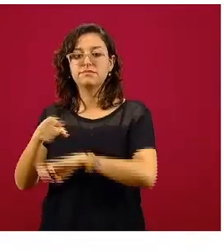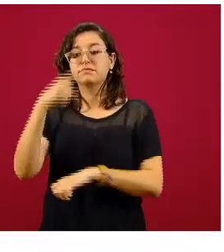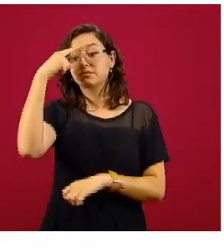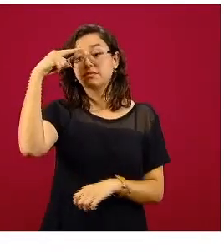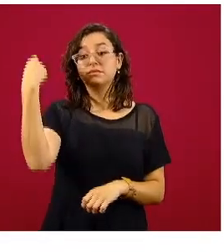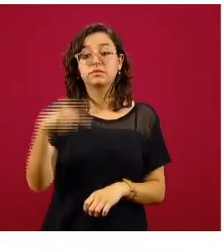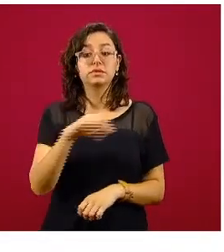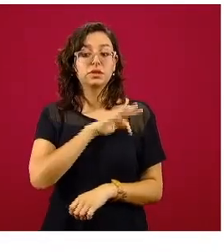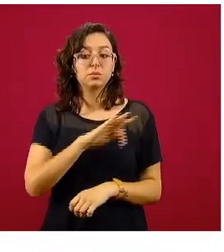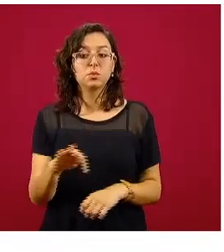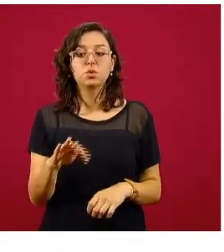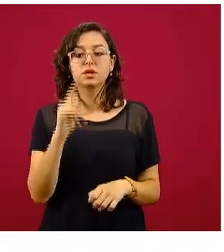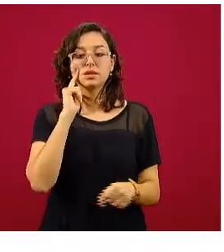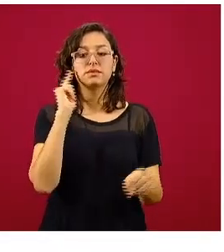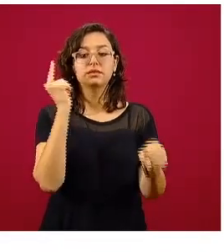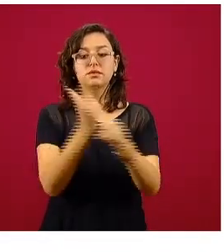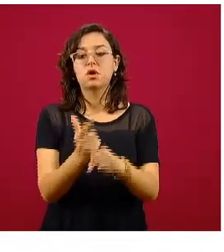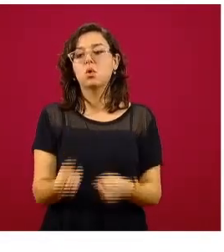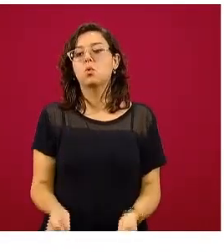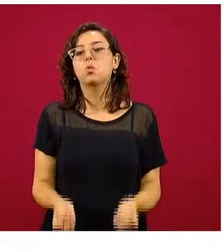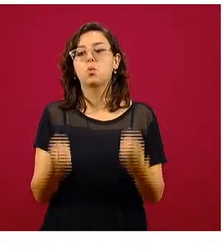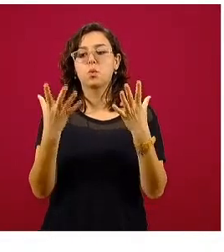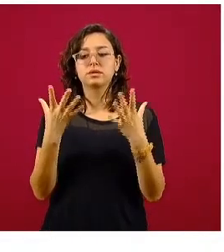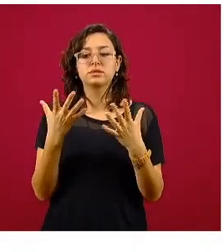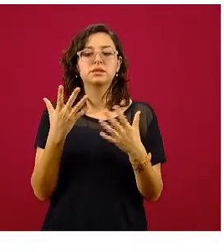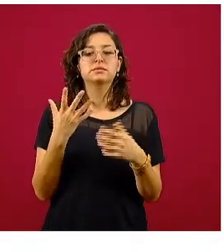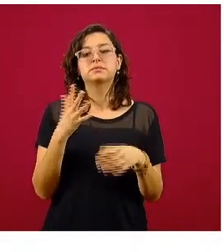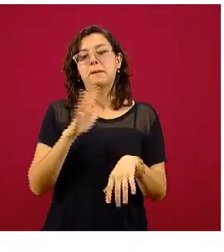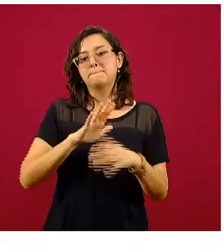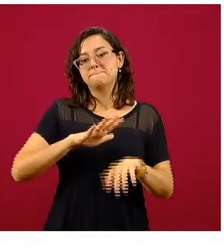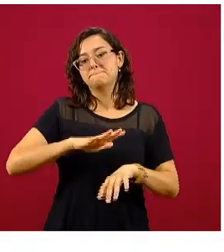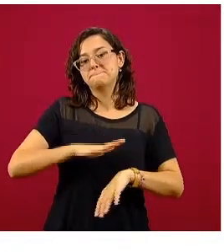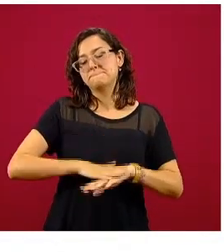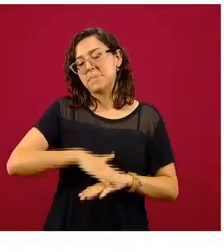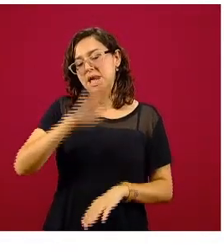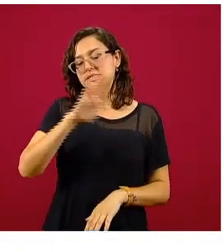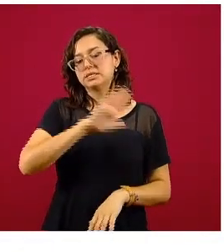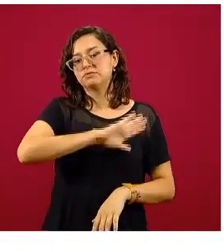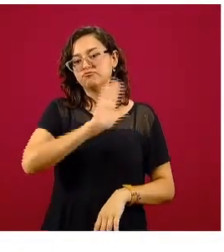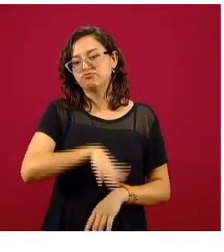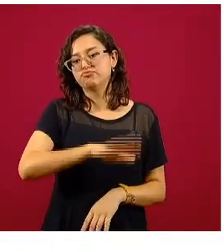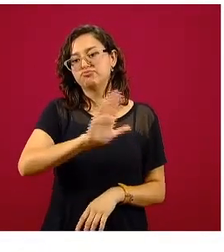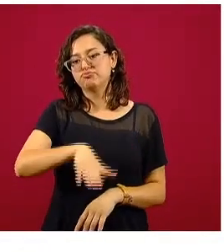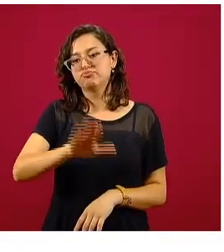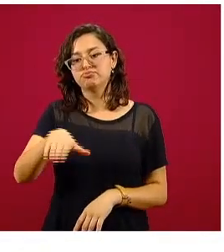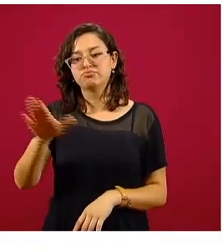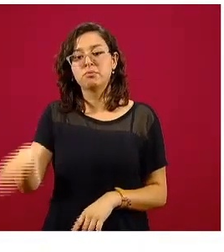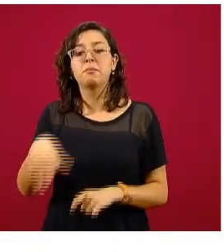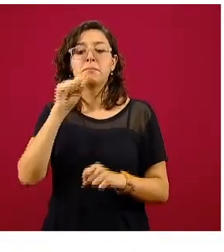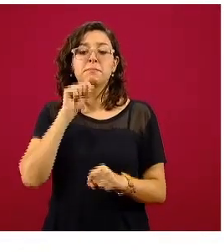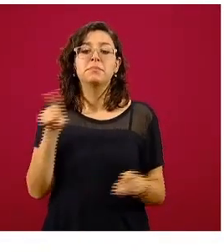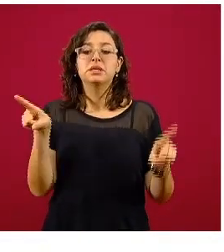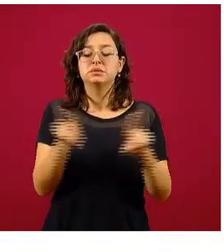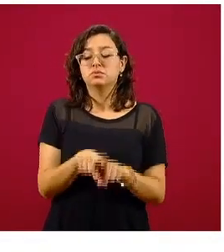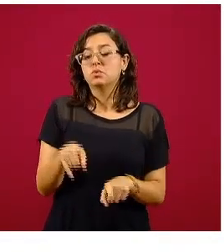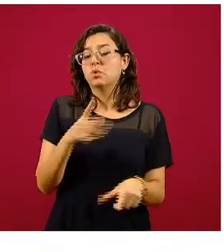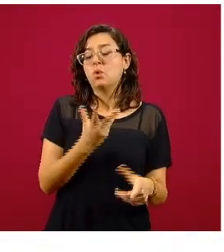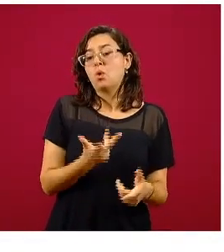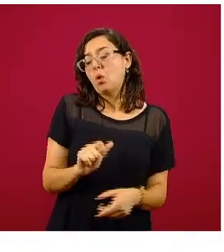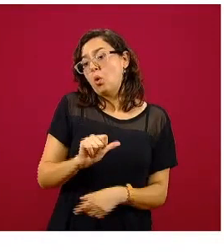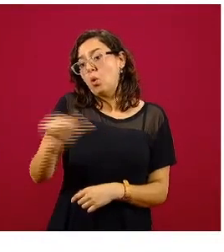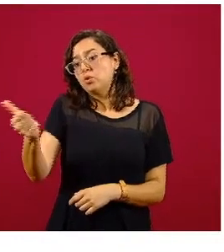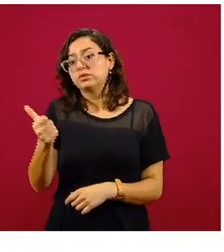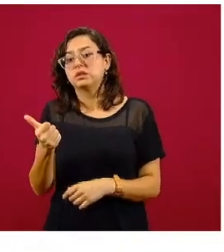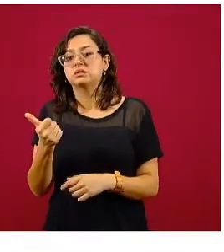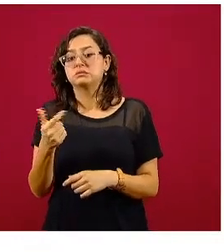para poder rápidamente identificar cuáles son aquellas que están teniendo la mayor carga de defunciones, y también cuáles son aquellas en las que podríamos